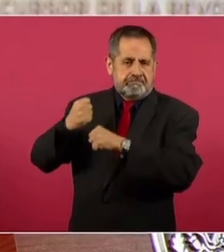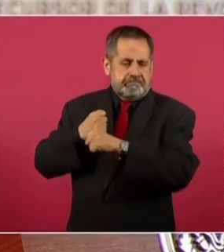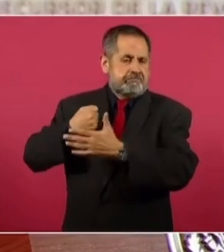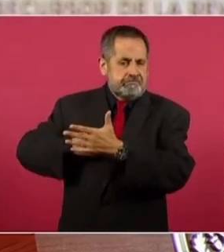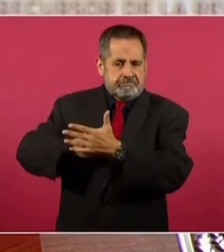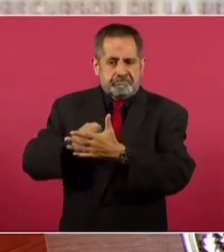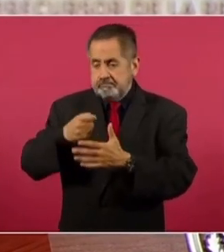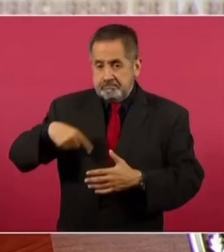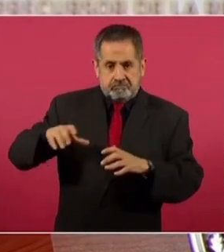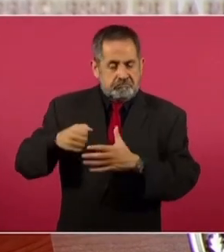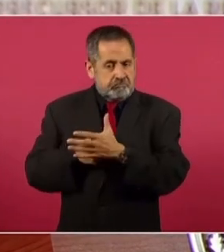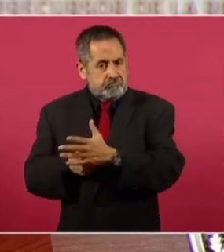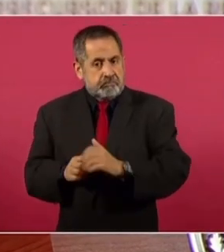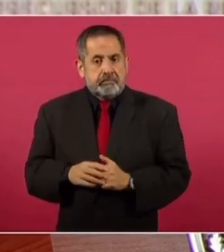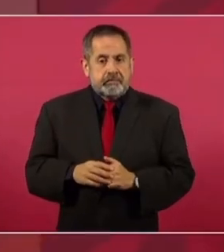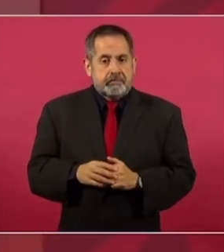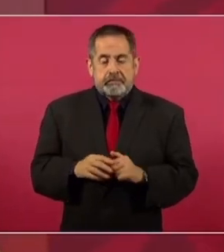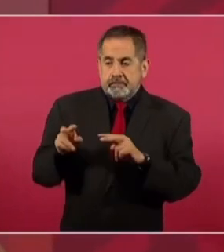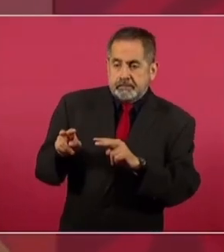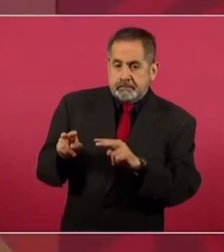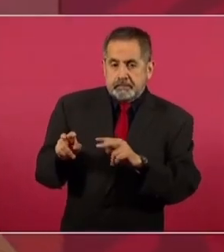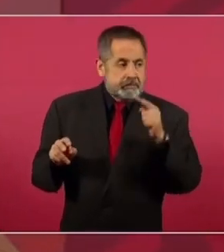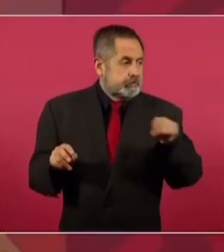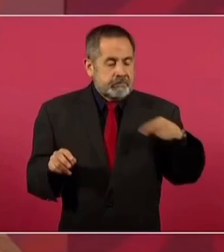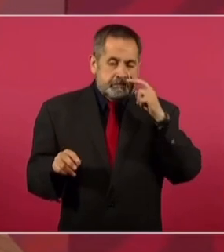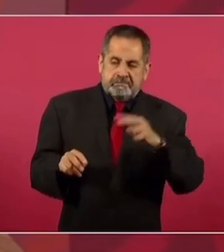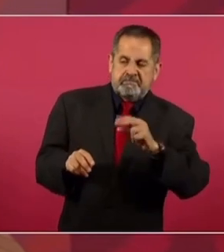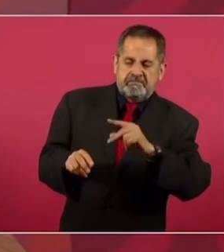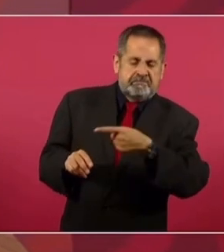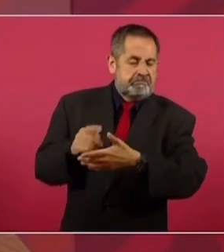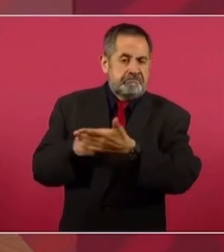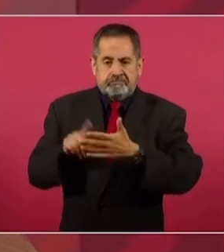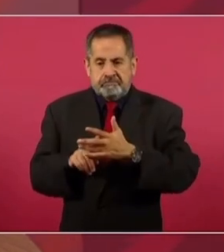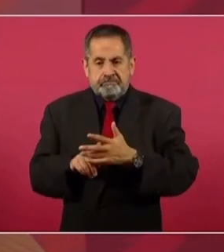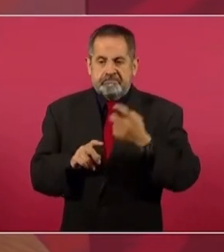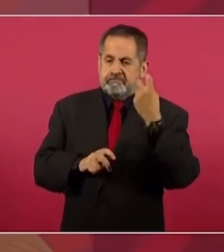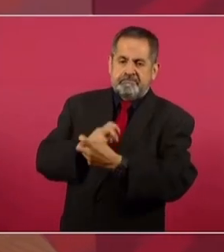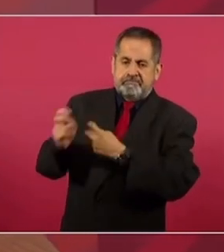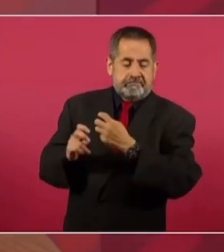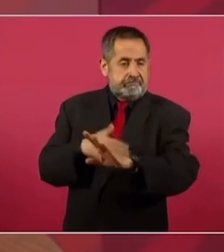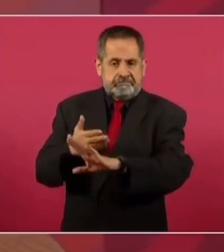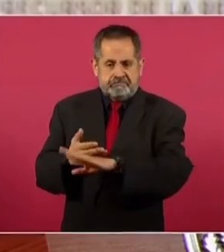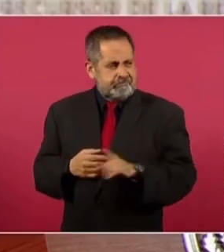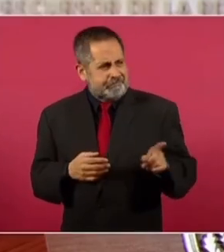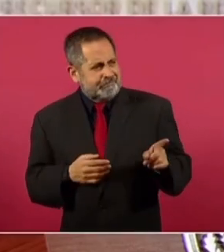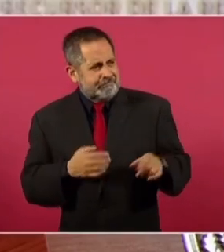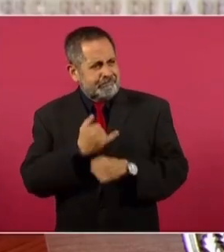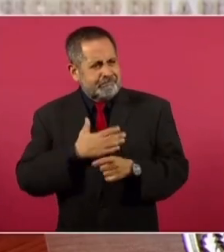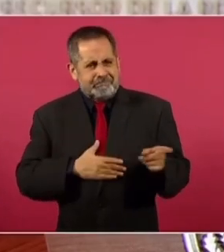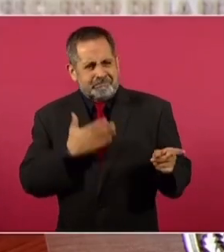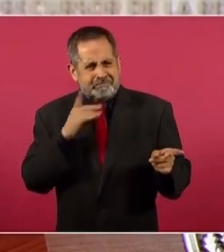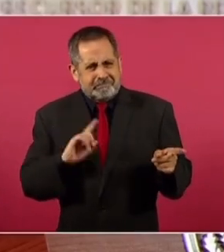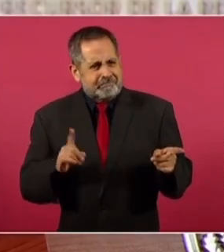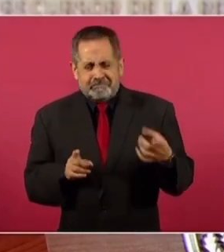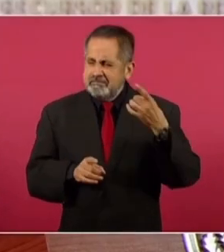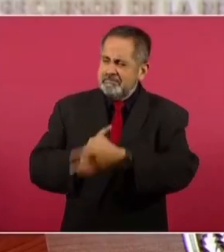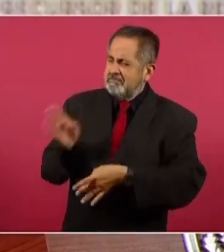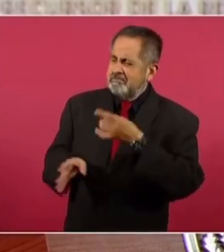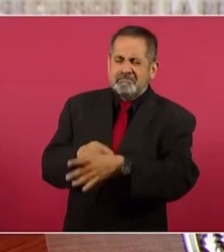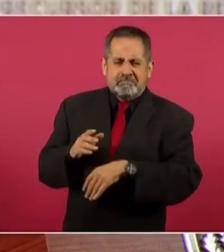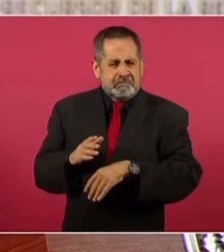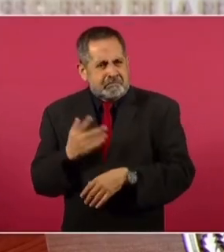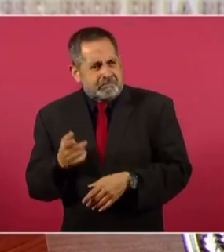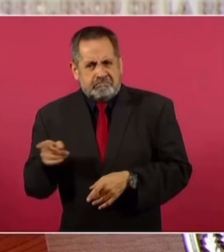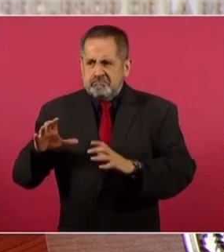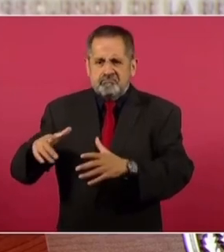ponen en el baquillo de los acusados y empieza una campaña contra ellos, infame, de desprestigio,